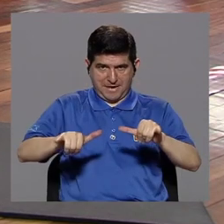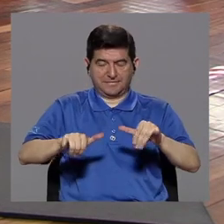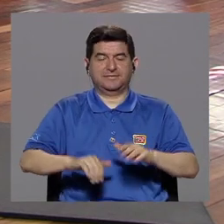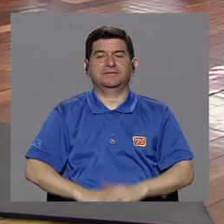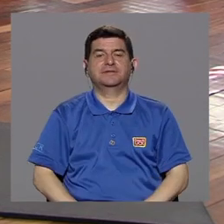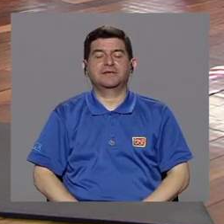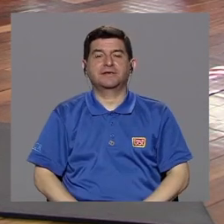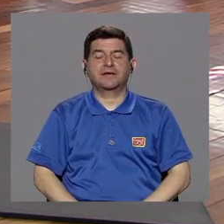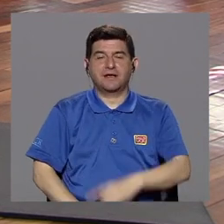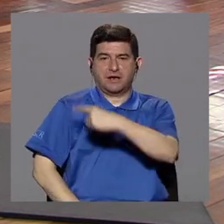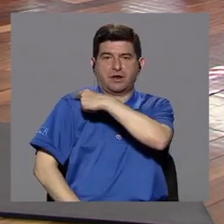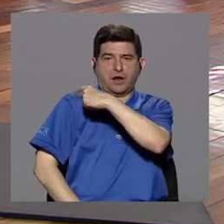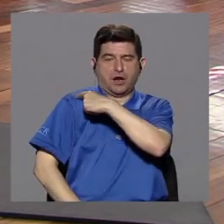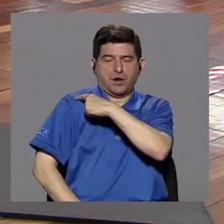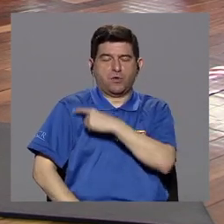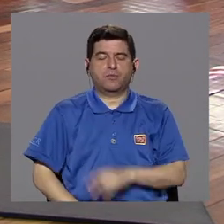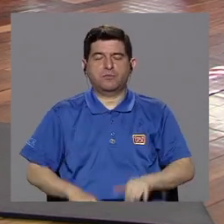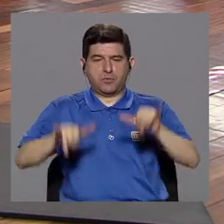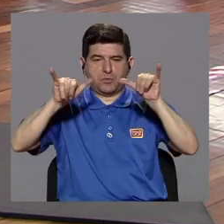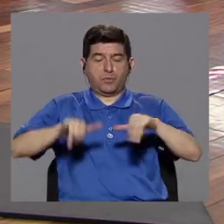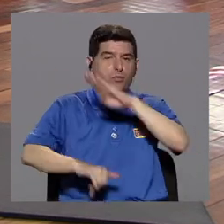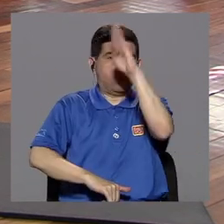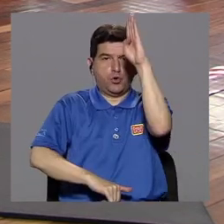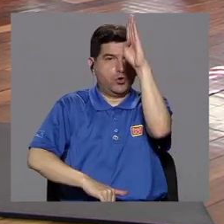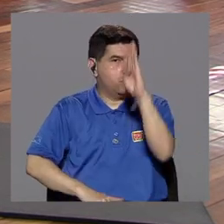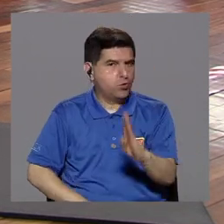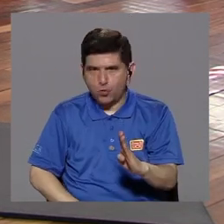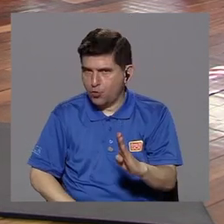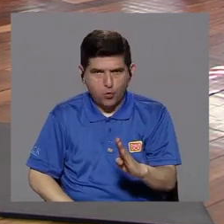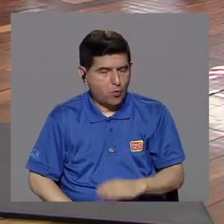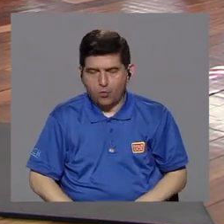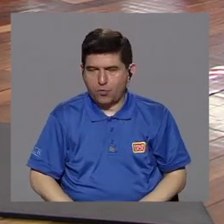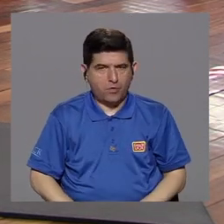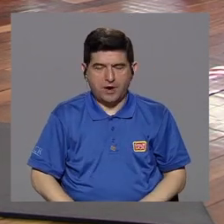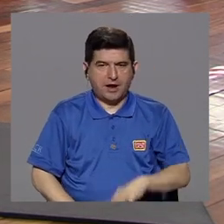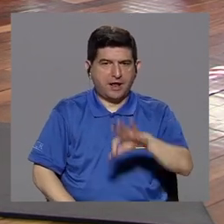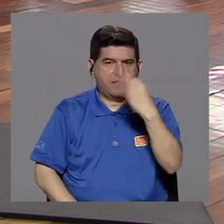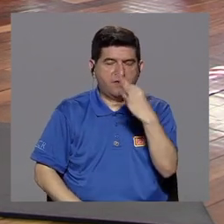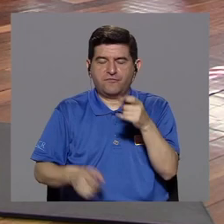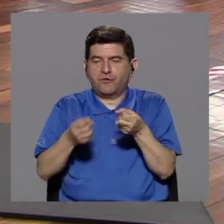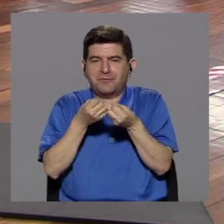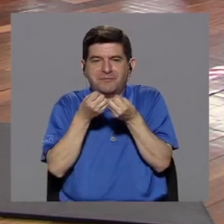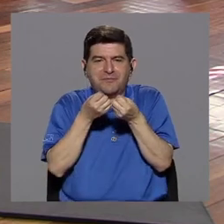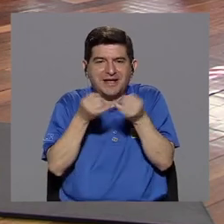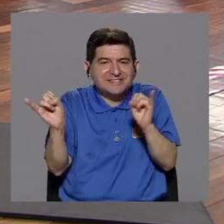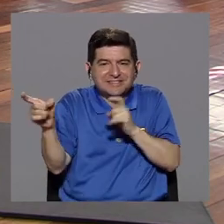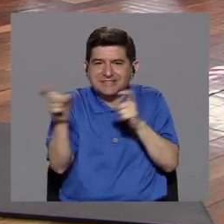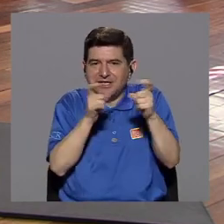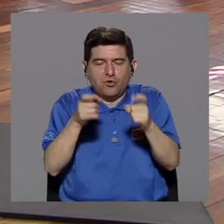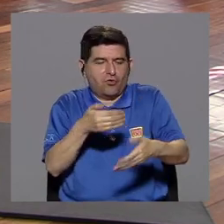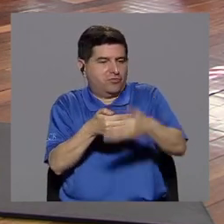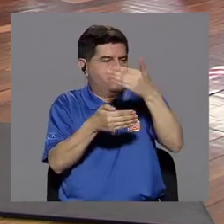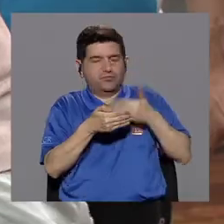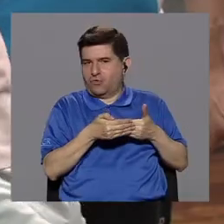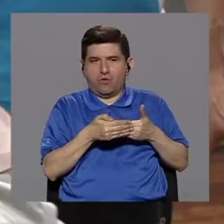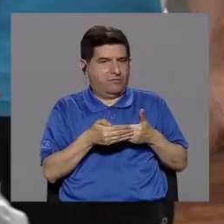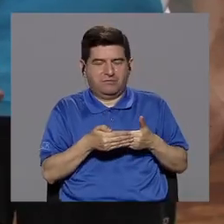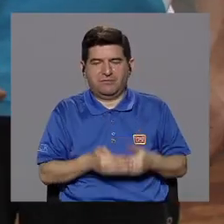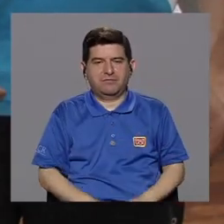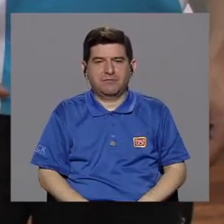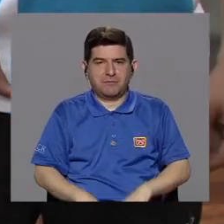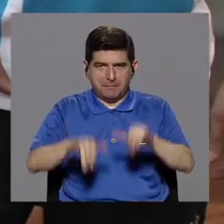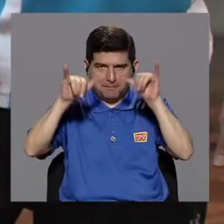nuestro hombro y que nunca se vaya de manera descontrolada hacia atrás,